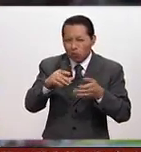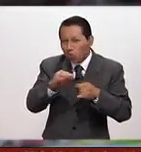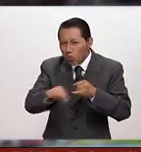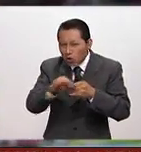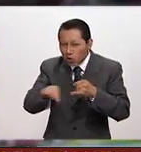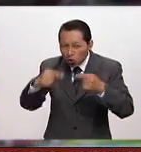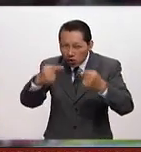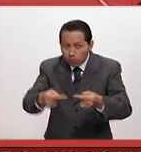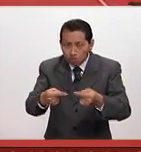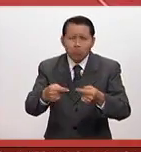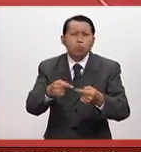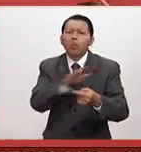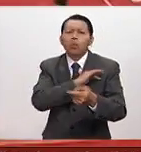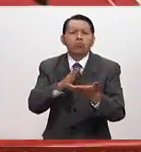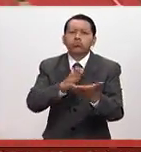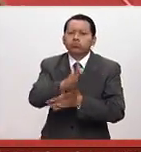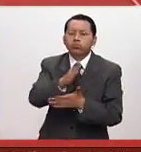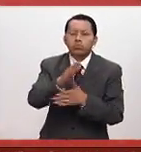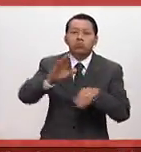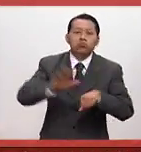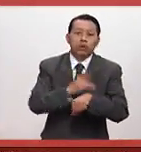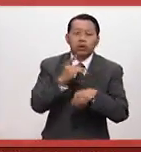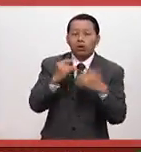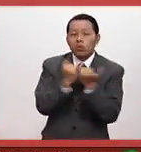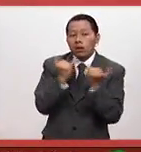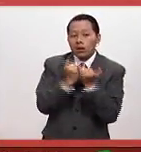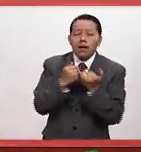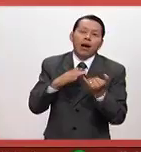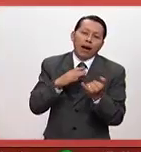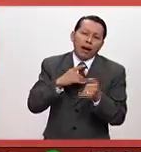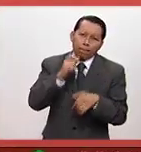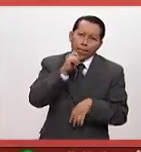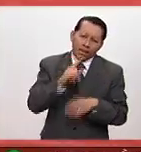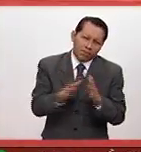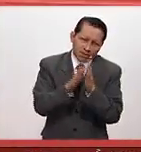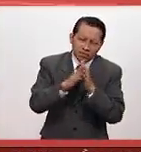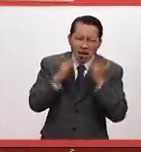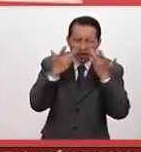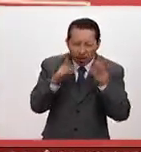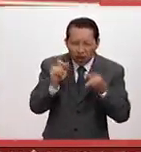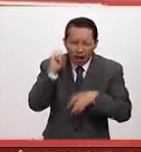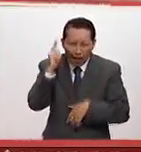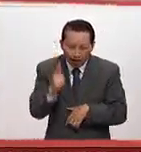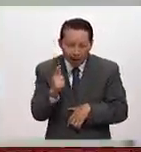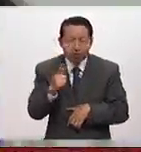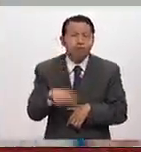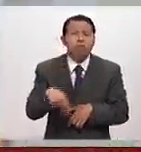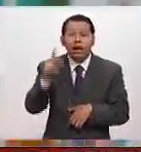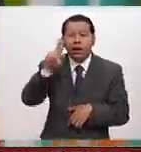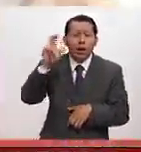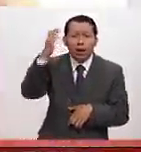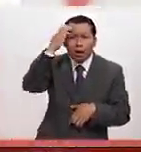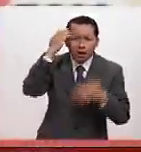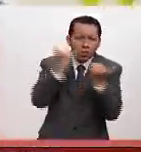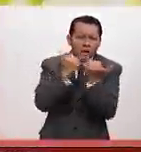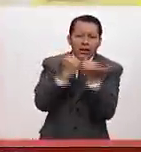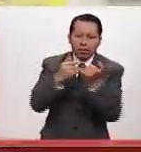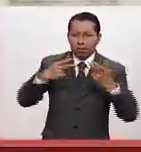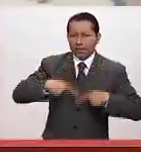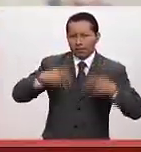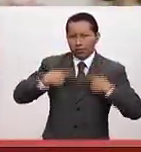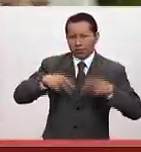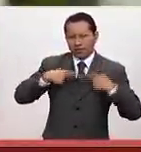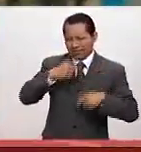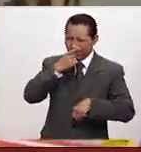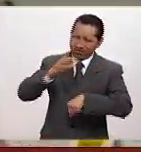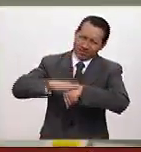tendría este pase directo, si alguna de las que se diera de baja, de las que está participando. Pero sobre todo, reconocer y recordar a la gente que deje de